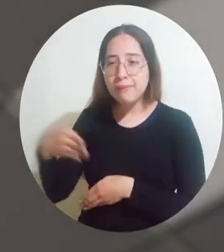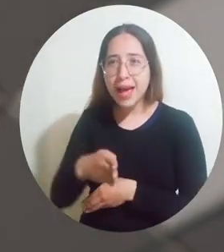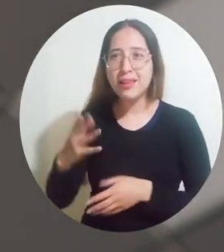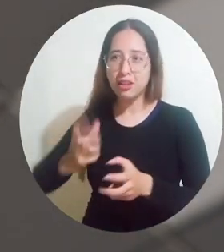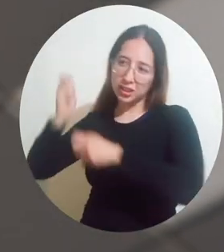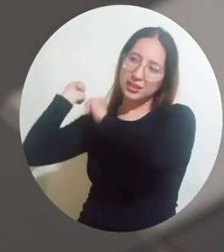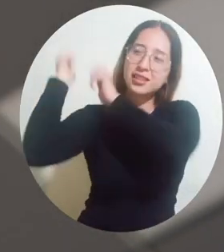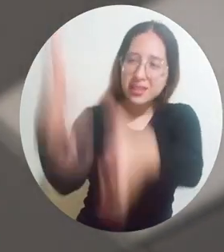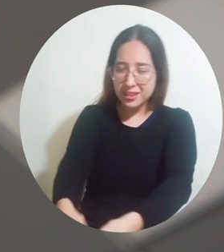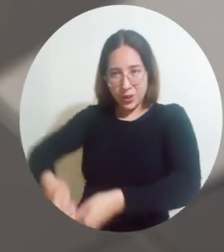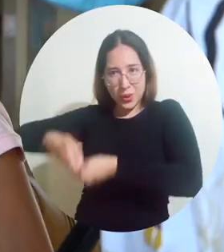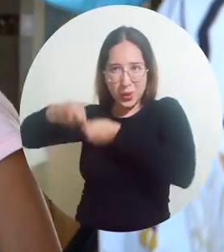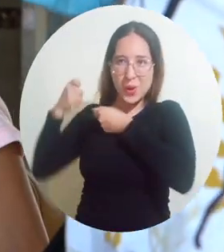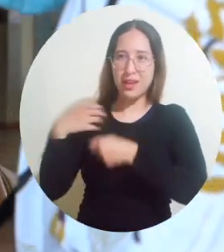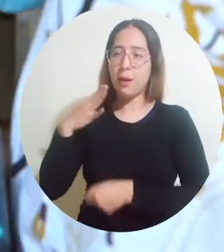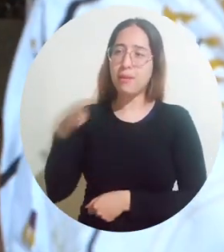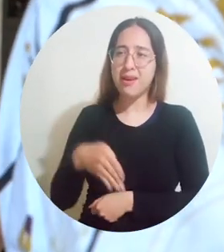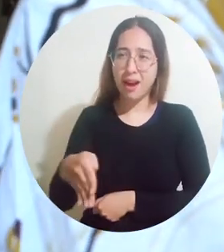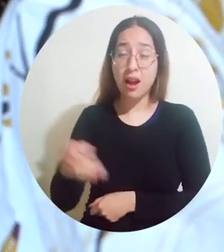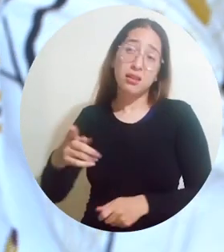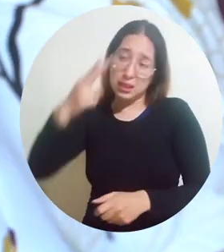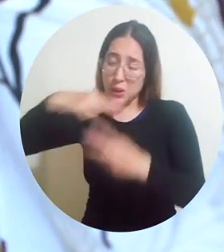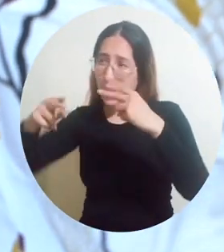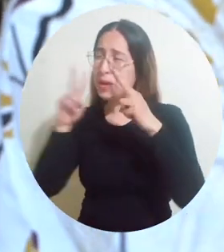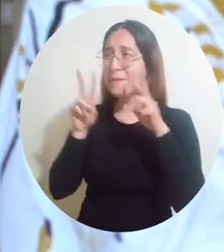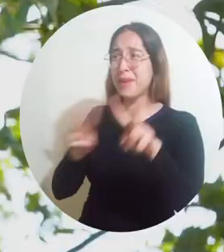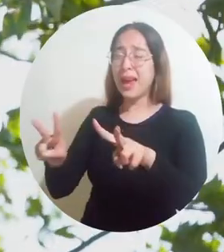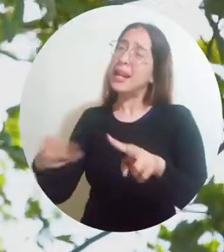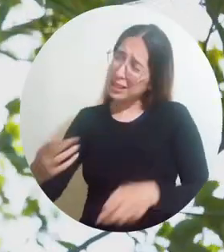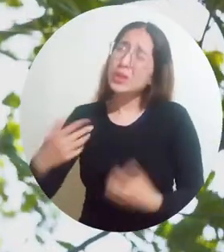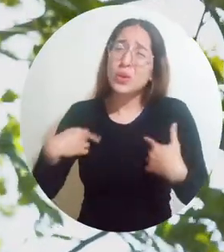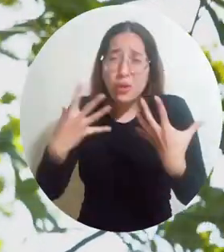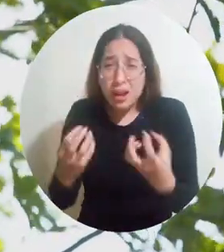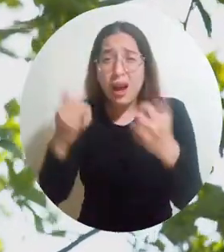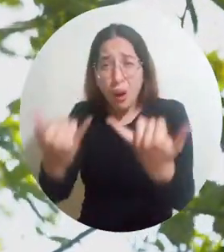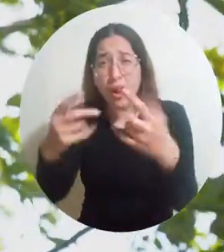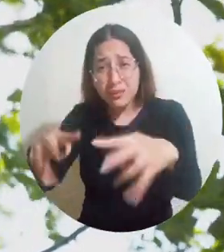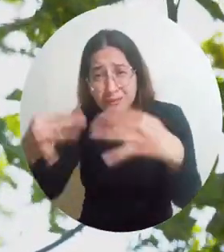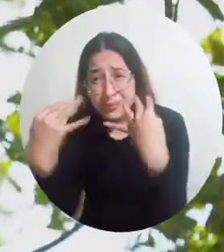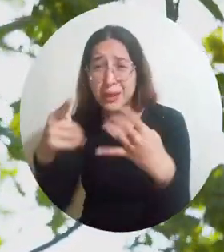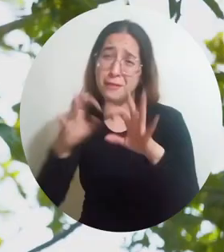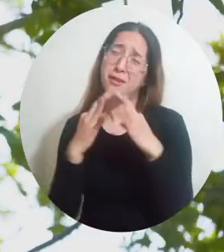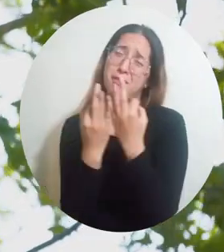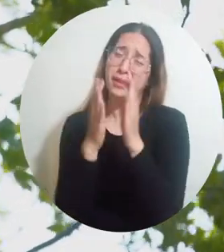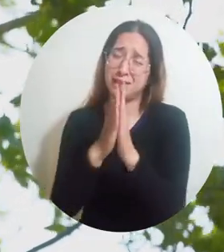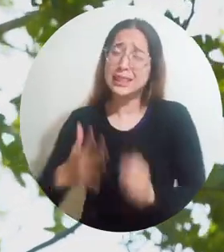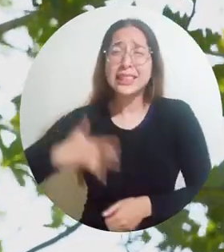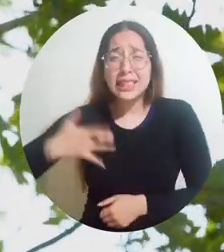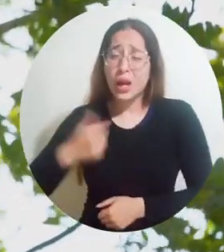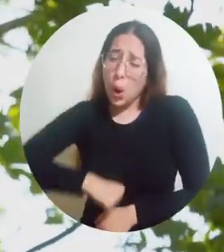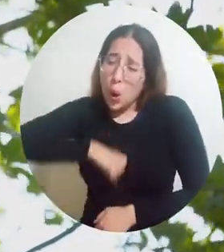sientan orgullosos y que valió la pena dejarlos allá y dejar el pueblo y venir a una ciudad, a la